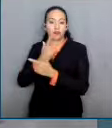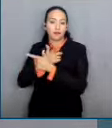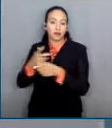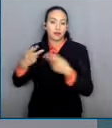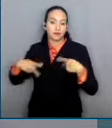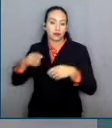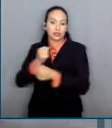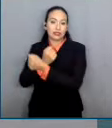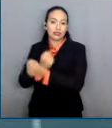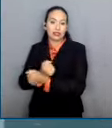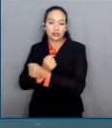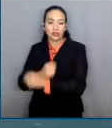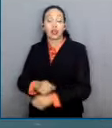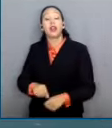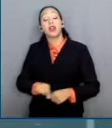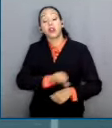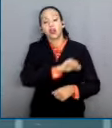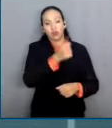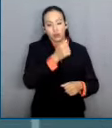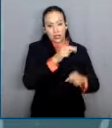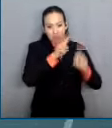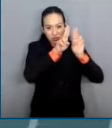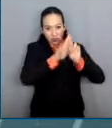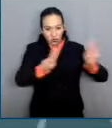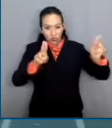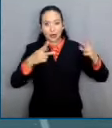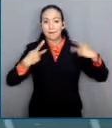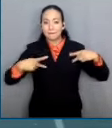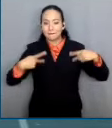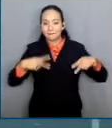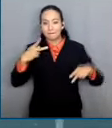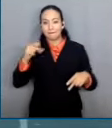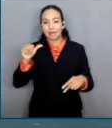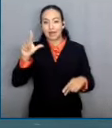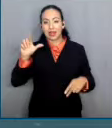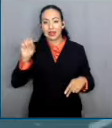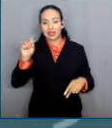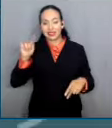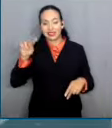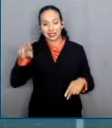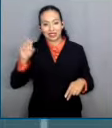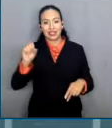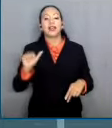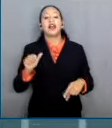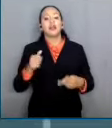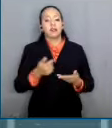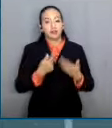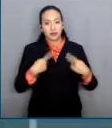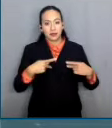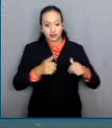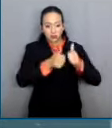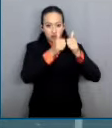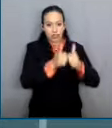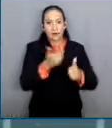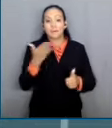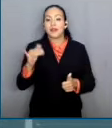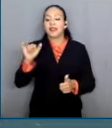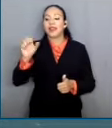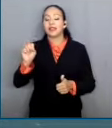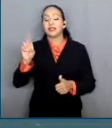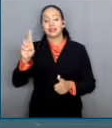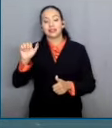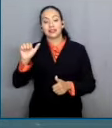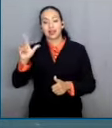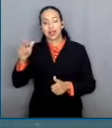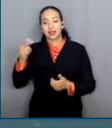Unidas para los Refugiados Palestinos denunció abusos y malos tratos por parte de Israel hacia su personal que fue detenido bajo